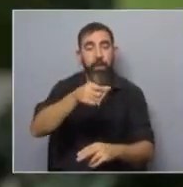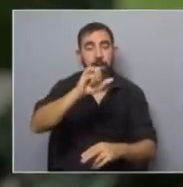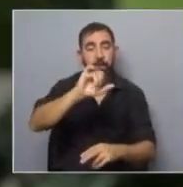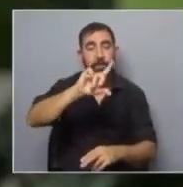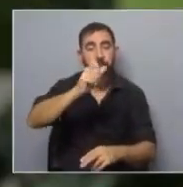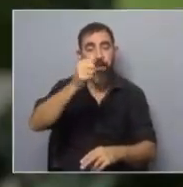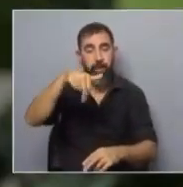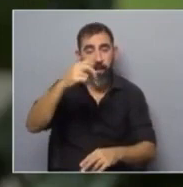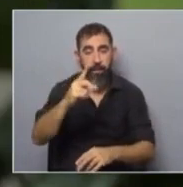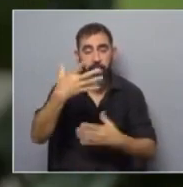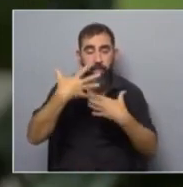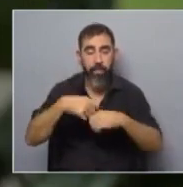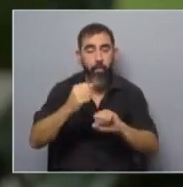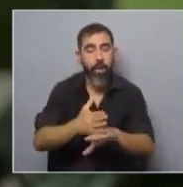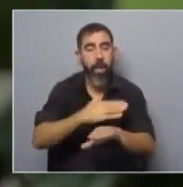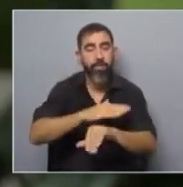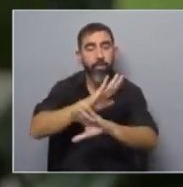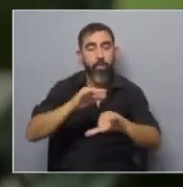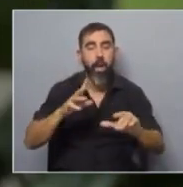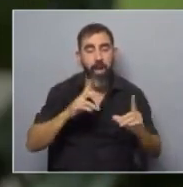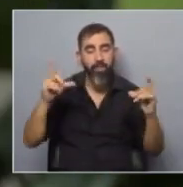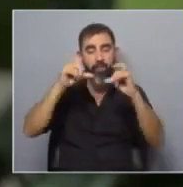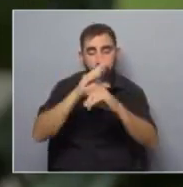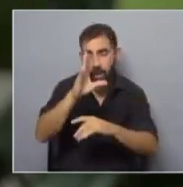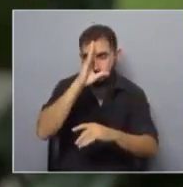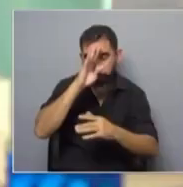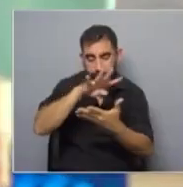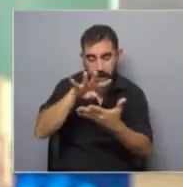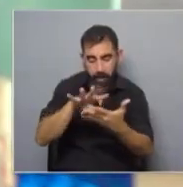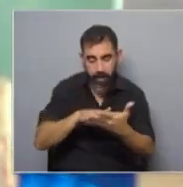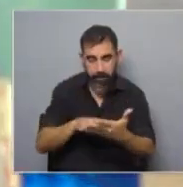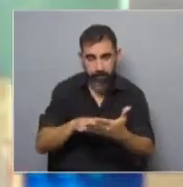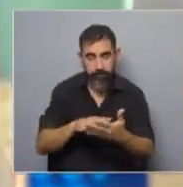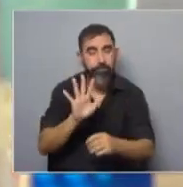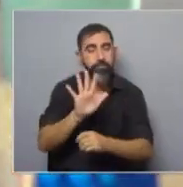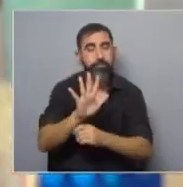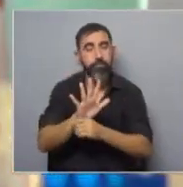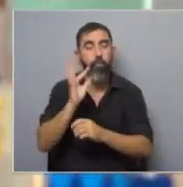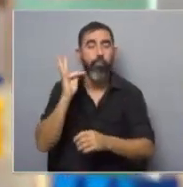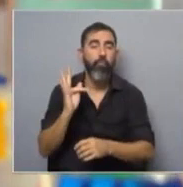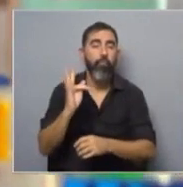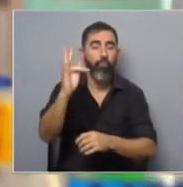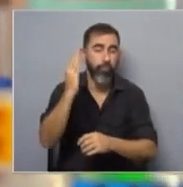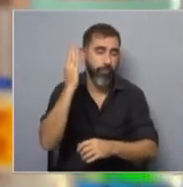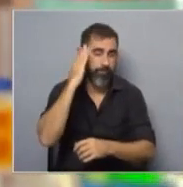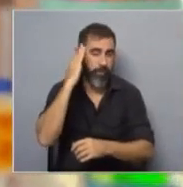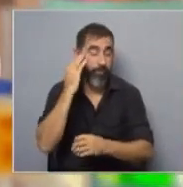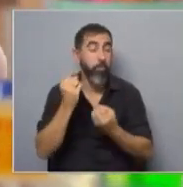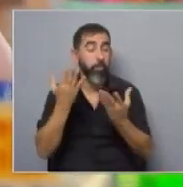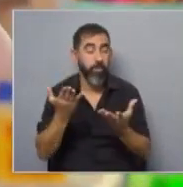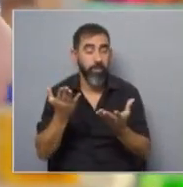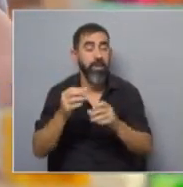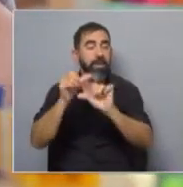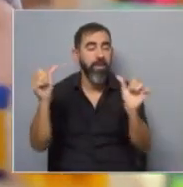identificar tempranamente a los niños que van a tener dificultades para aprender a leer. Esto es como cierta futurología porque en realidad lo que nos